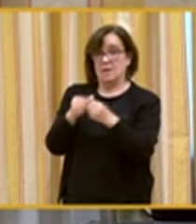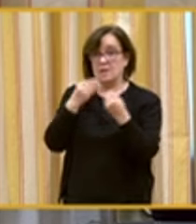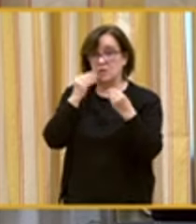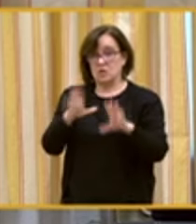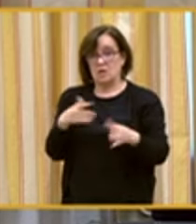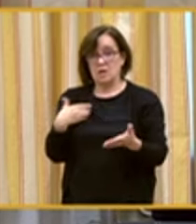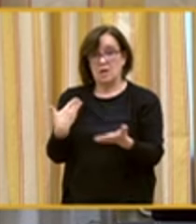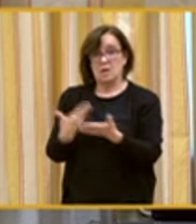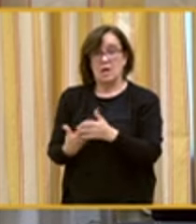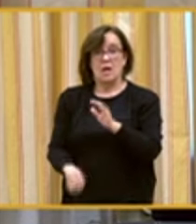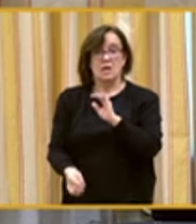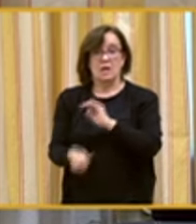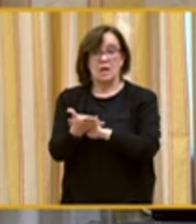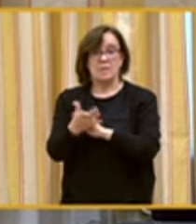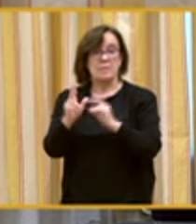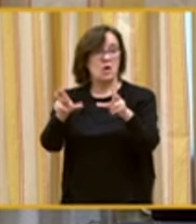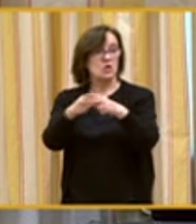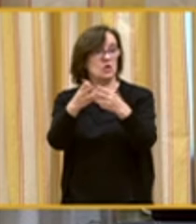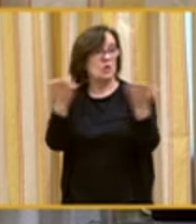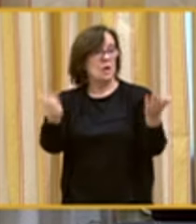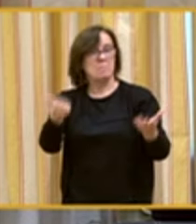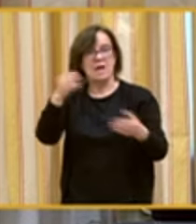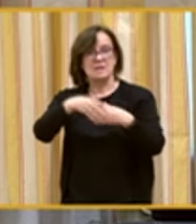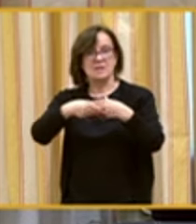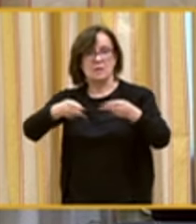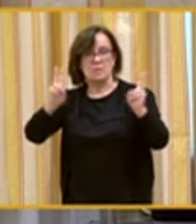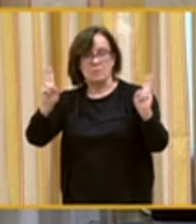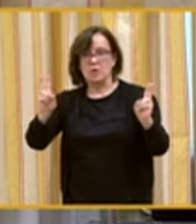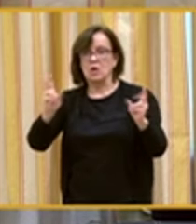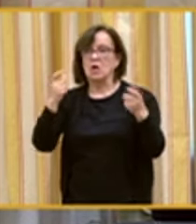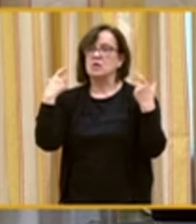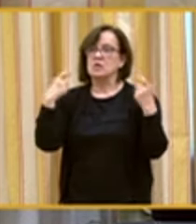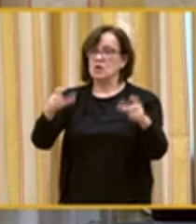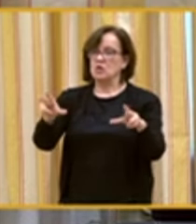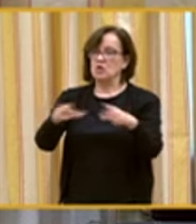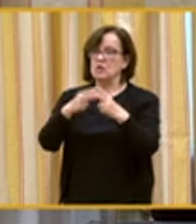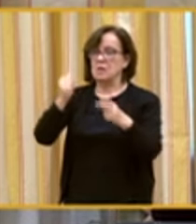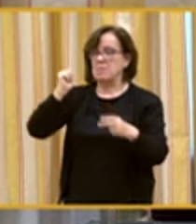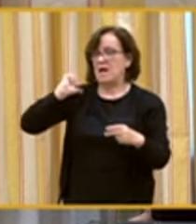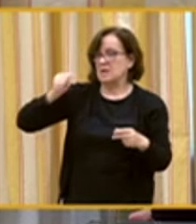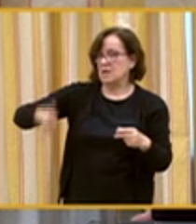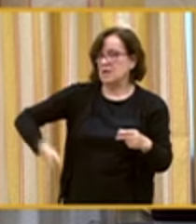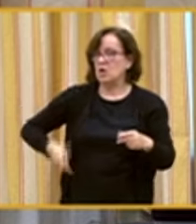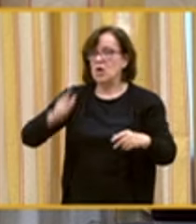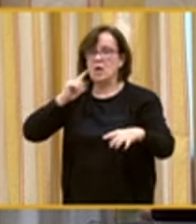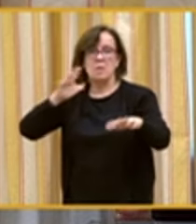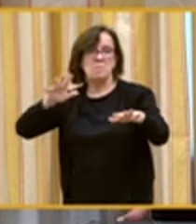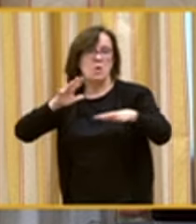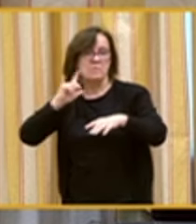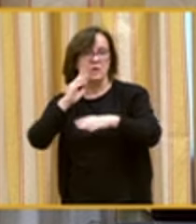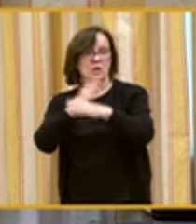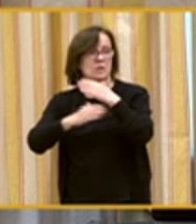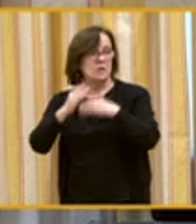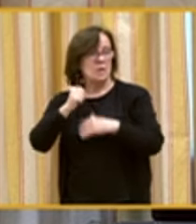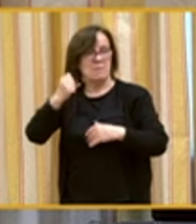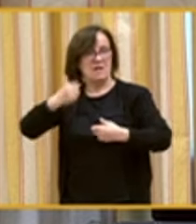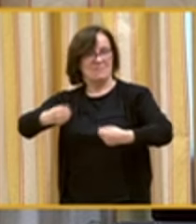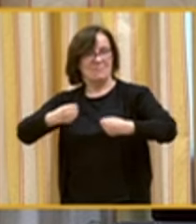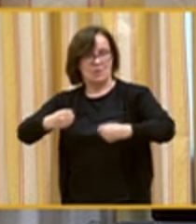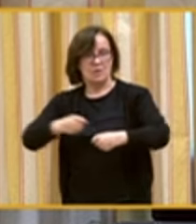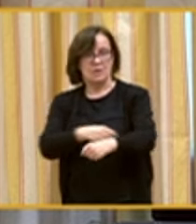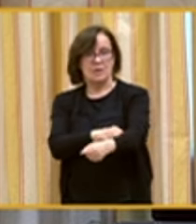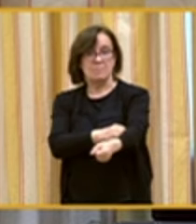hemos contribuido a generar una sociedad más democrática, un sector social más rico y un movimiento de la discapacidad más fuerte.